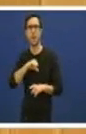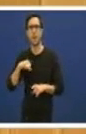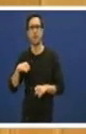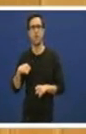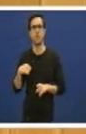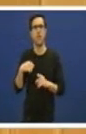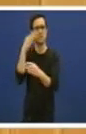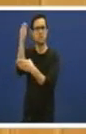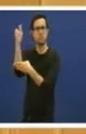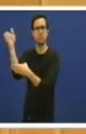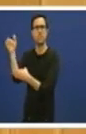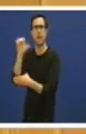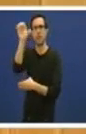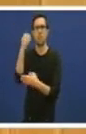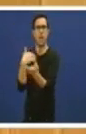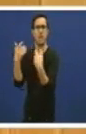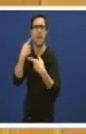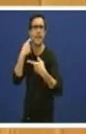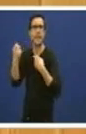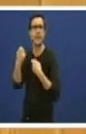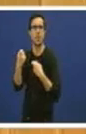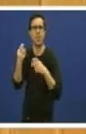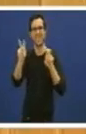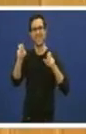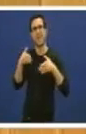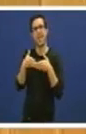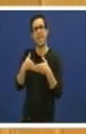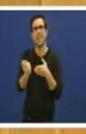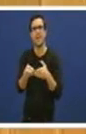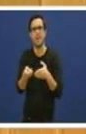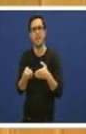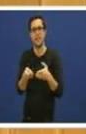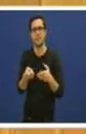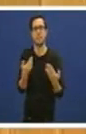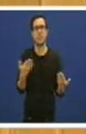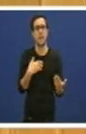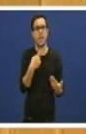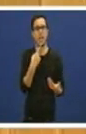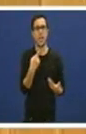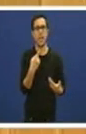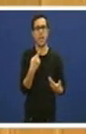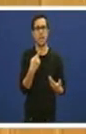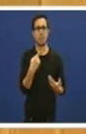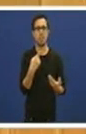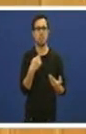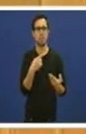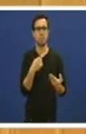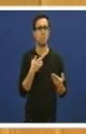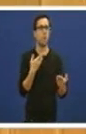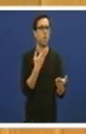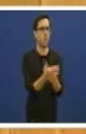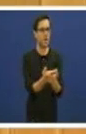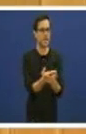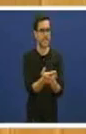debate ou no debate do anterior pleno de que ninguna proposta de ningún tipo foi feita polo